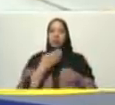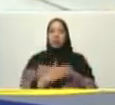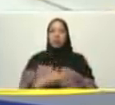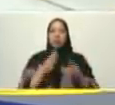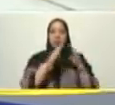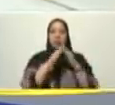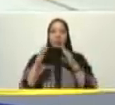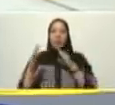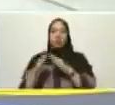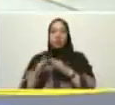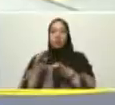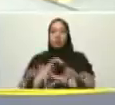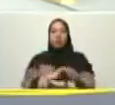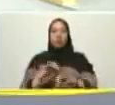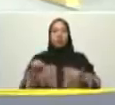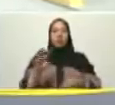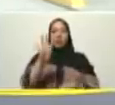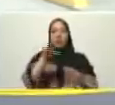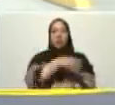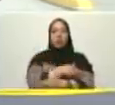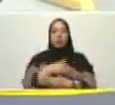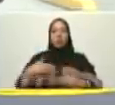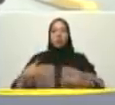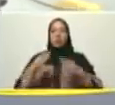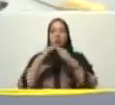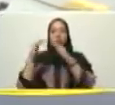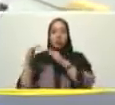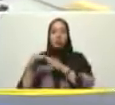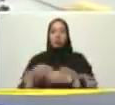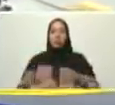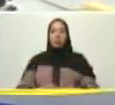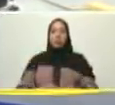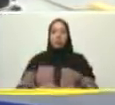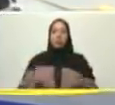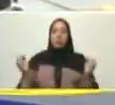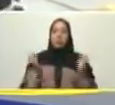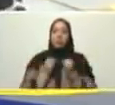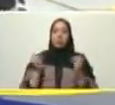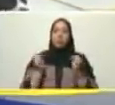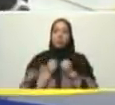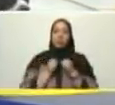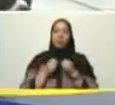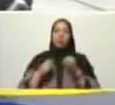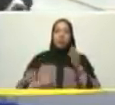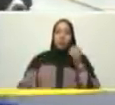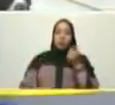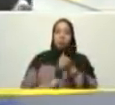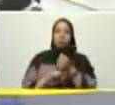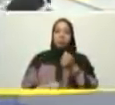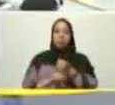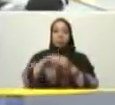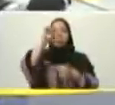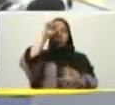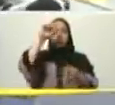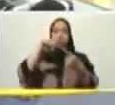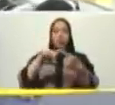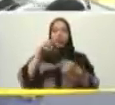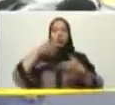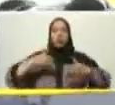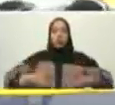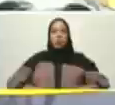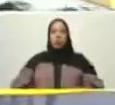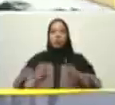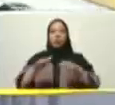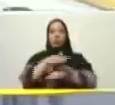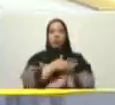que ha llegado a cuatro millones de viviendas Mérida contribuyendo con esa gran meta desde el nacimiento de la